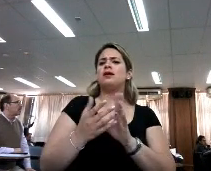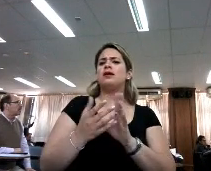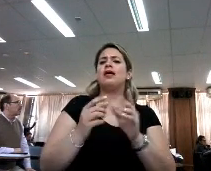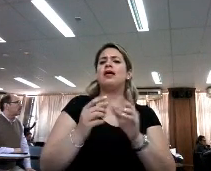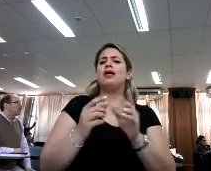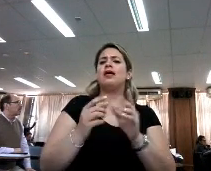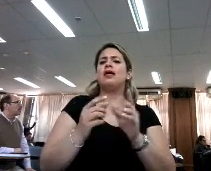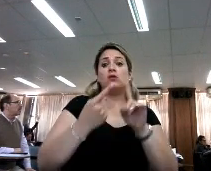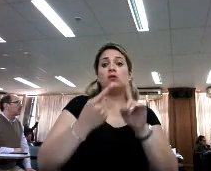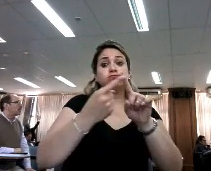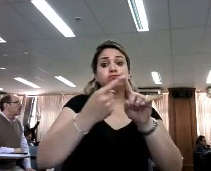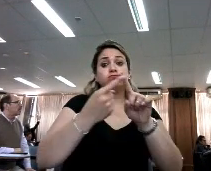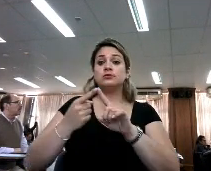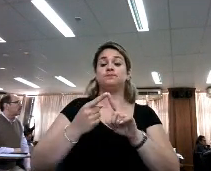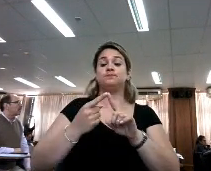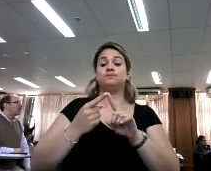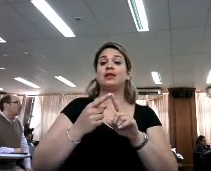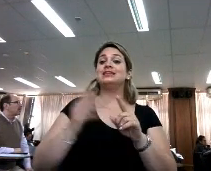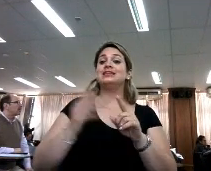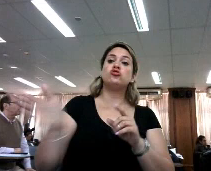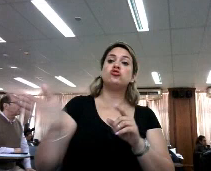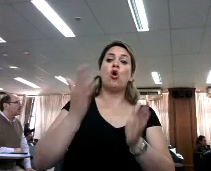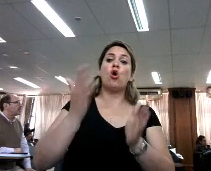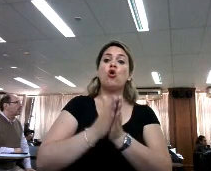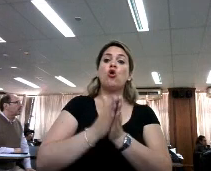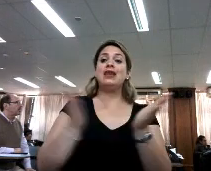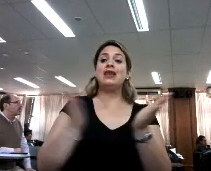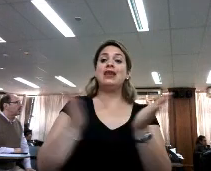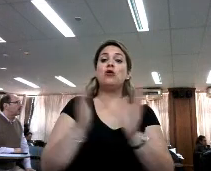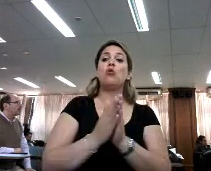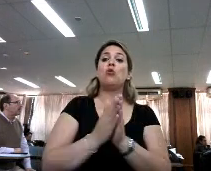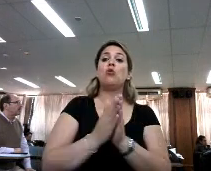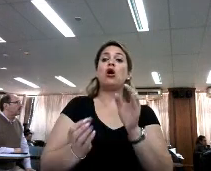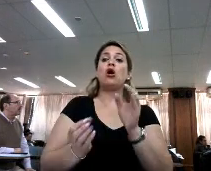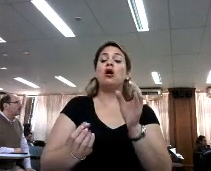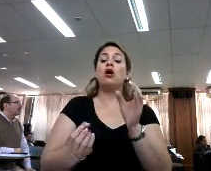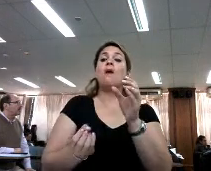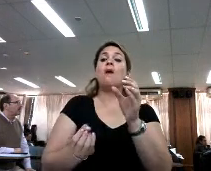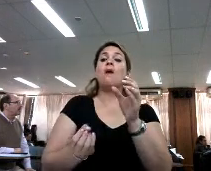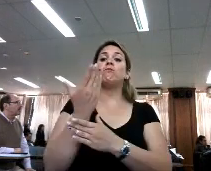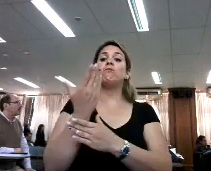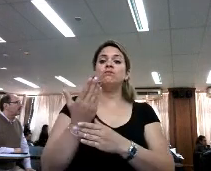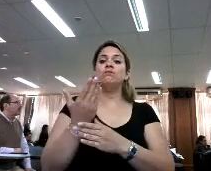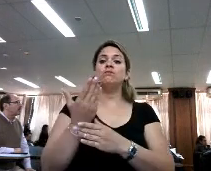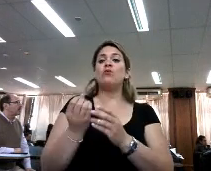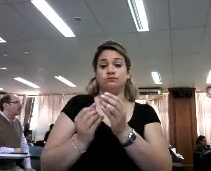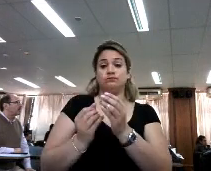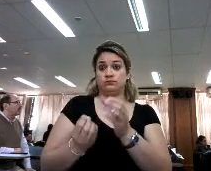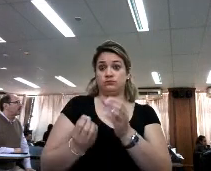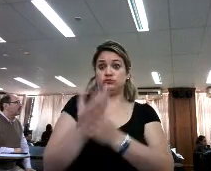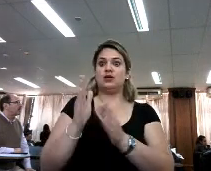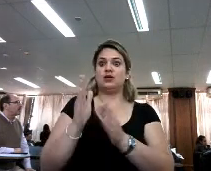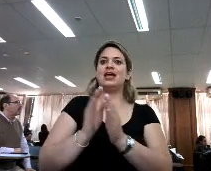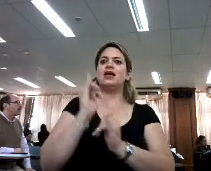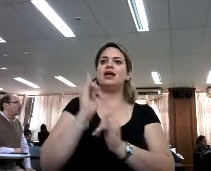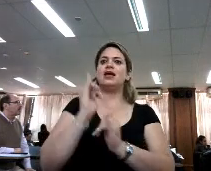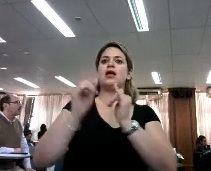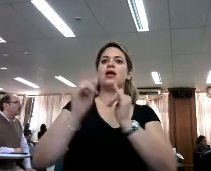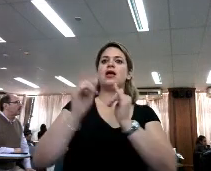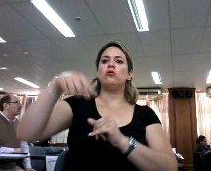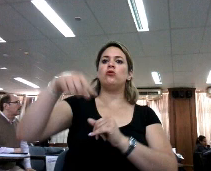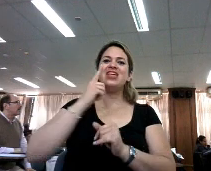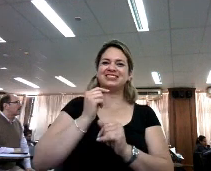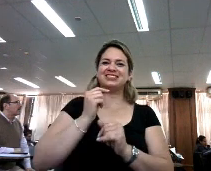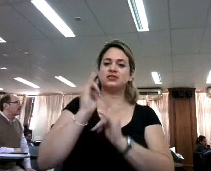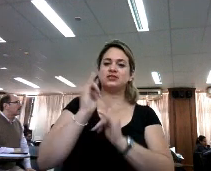los libros con las publicaciones, con los journals. ¿Por qué? Porque cada uno tiene información que